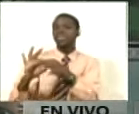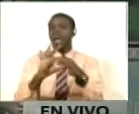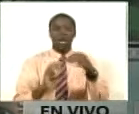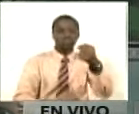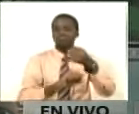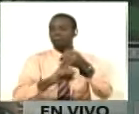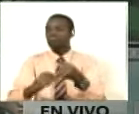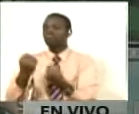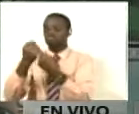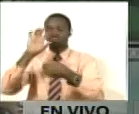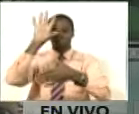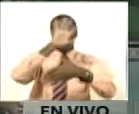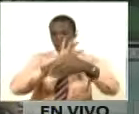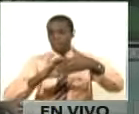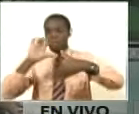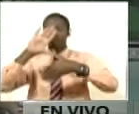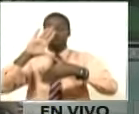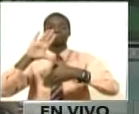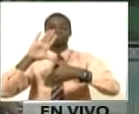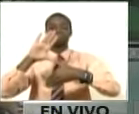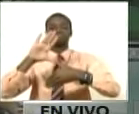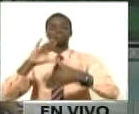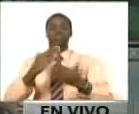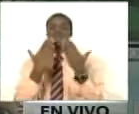las naciones. Muchísimas gracias.